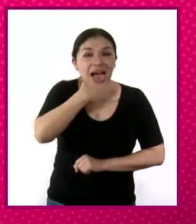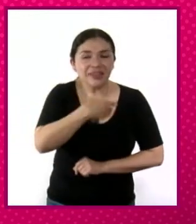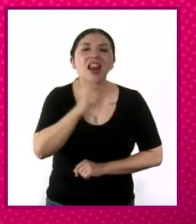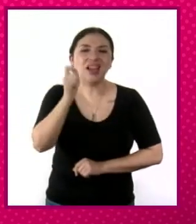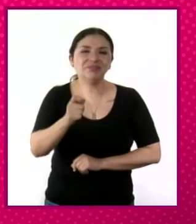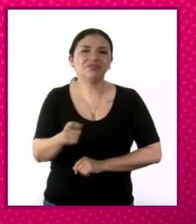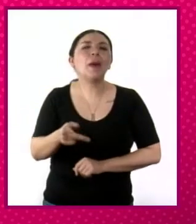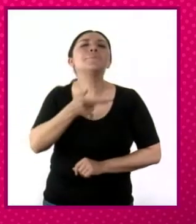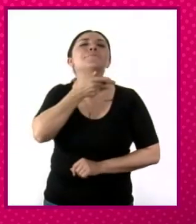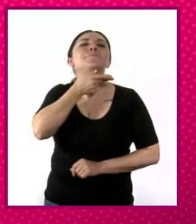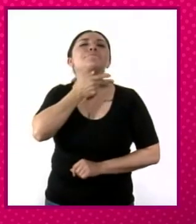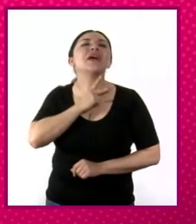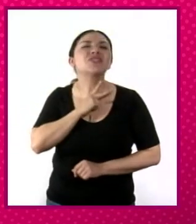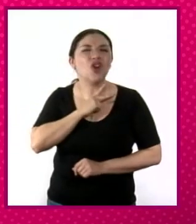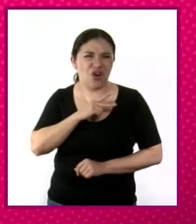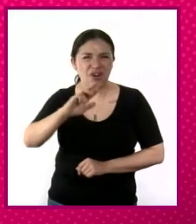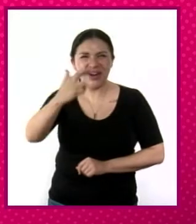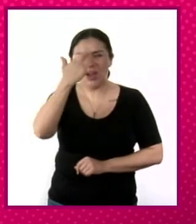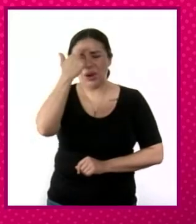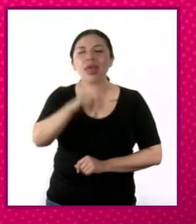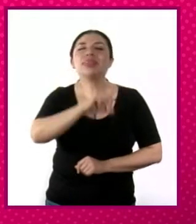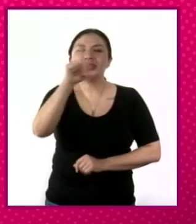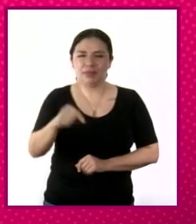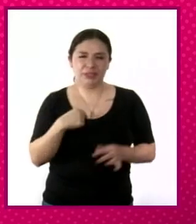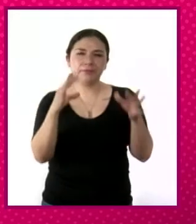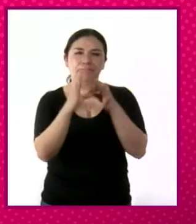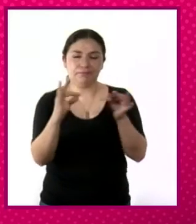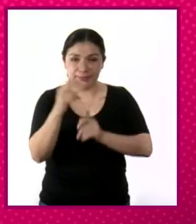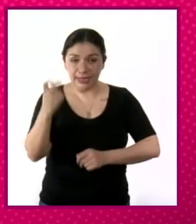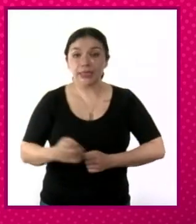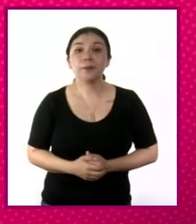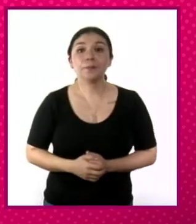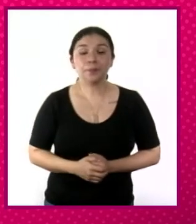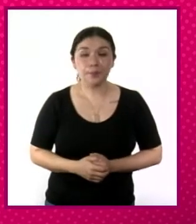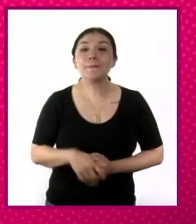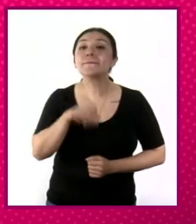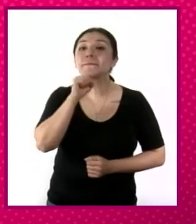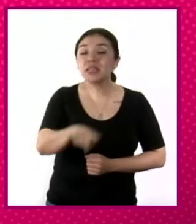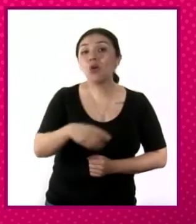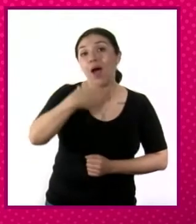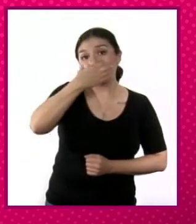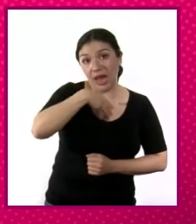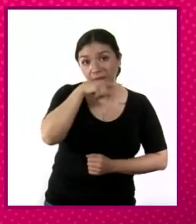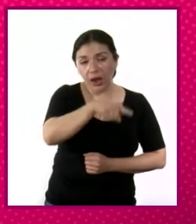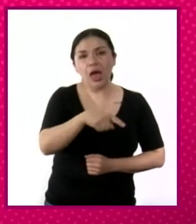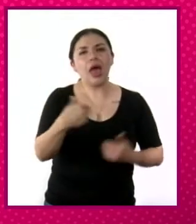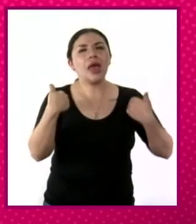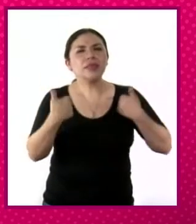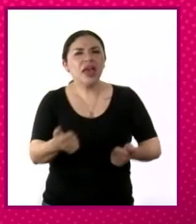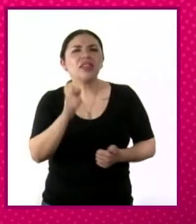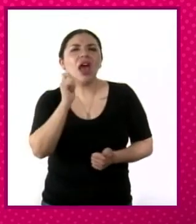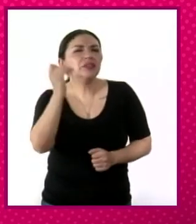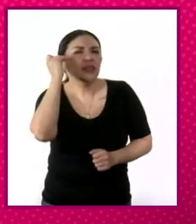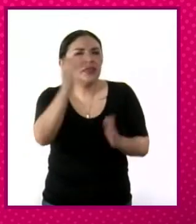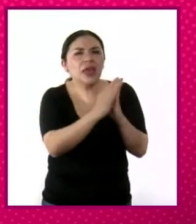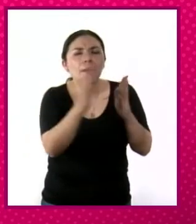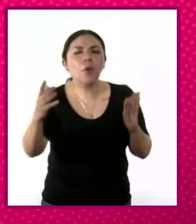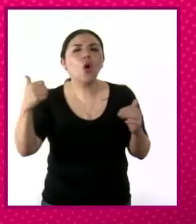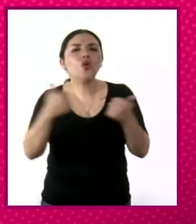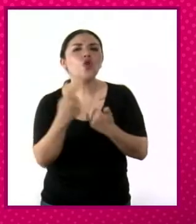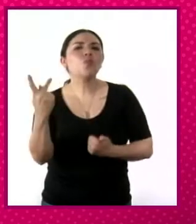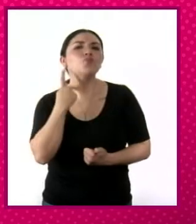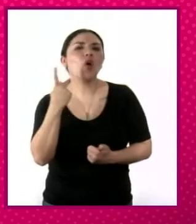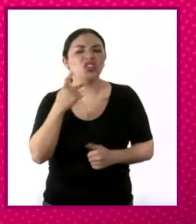expropiación petrolera, en un momento más hablaré de ella. También el cardenismo lo podemos definir por su política